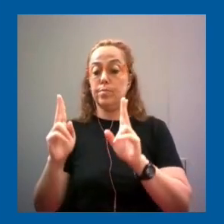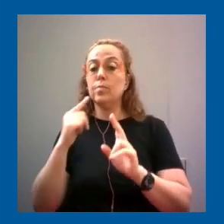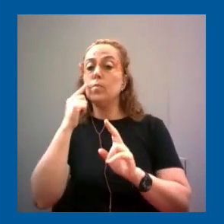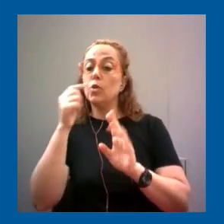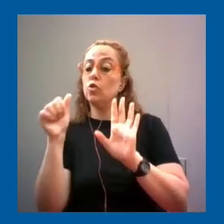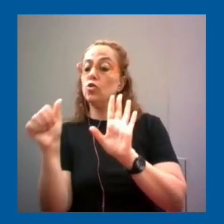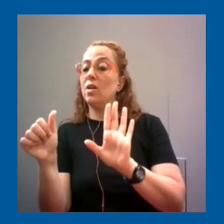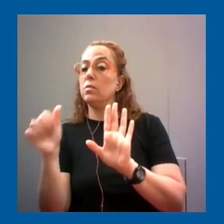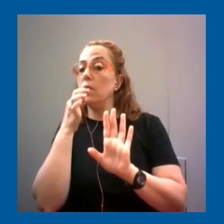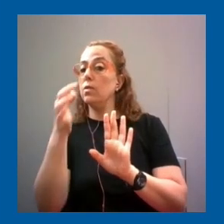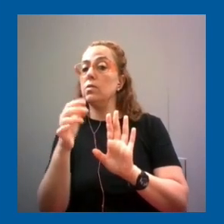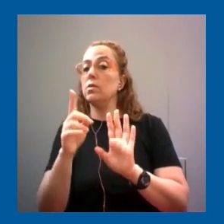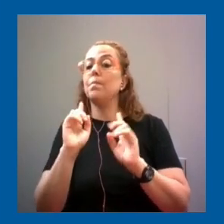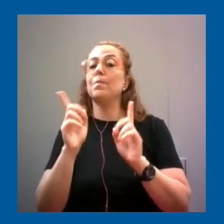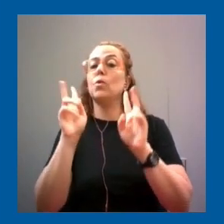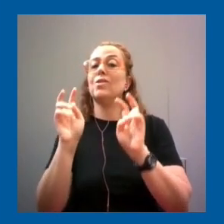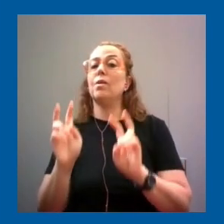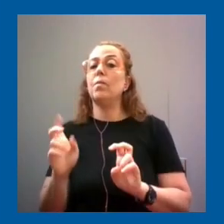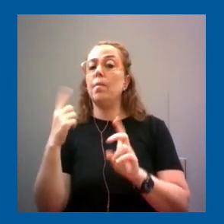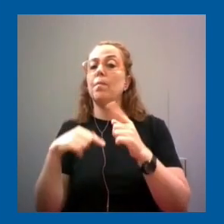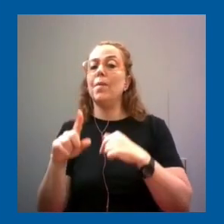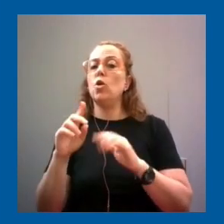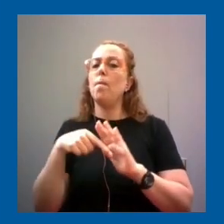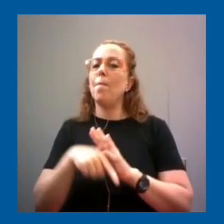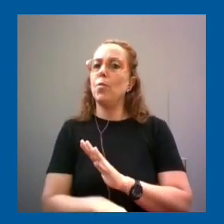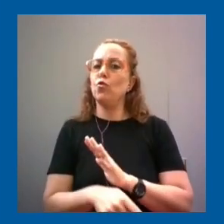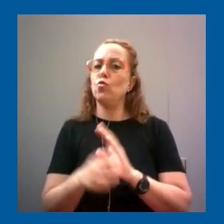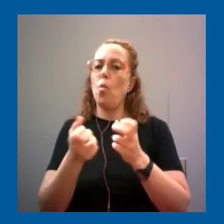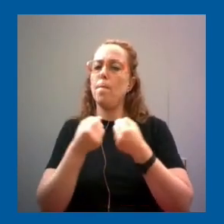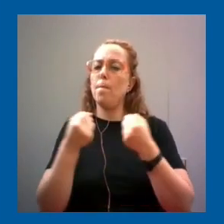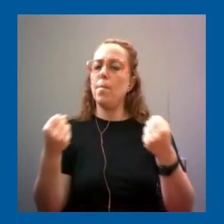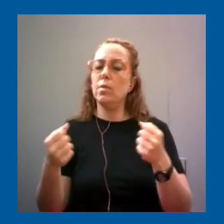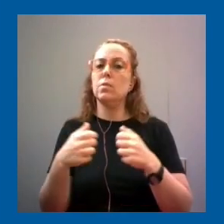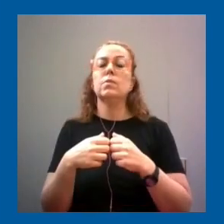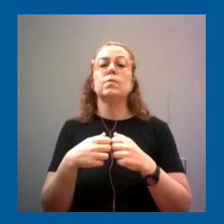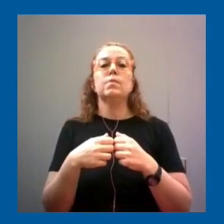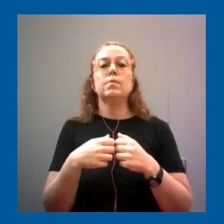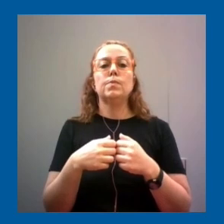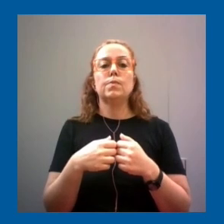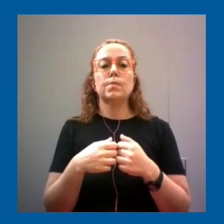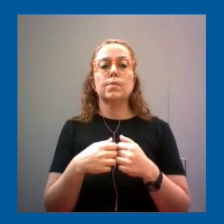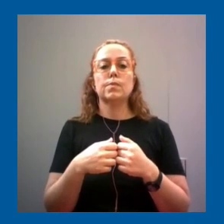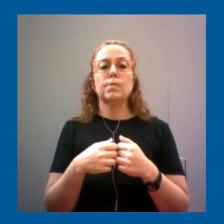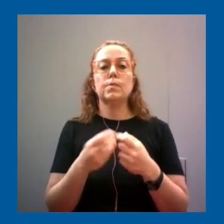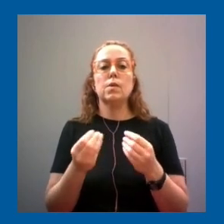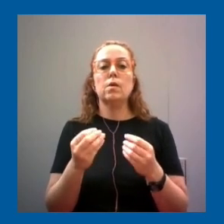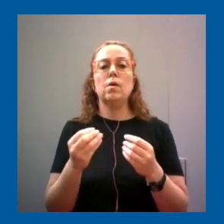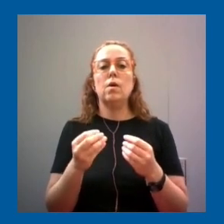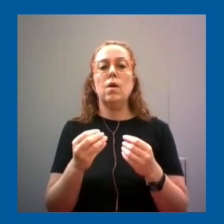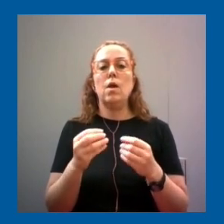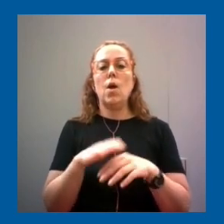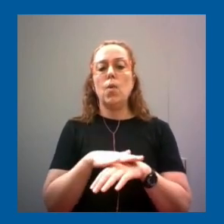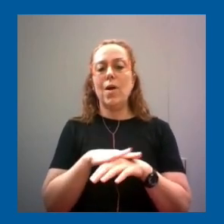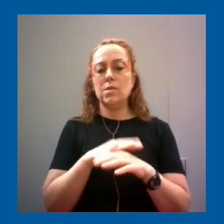abordan los mismos temas pero ya con más profundidad y yendo a cuestiones de funcionamiento de base de datos soluciones más